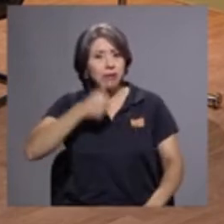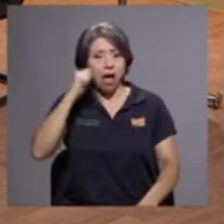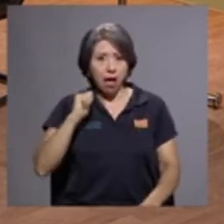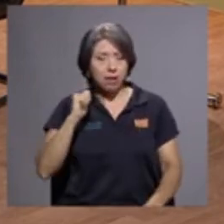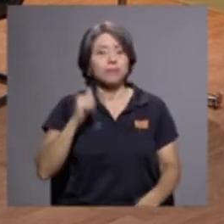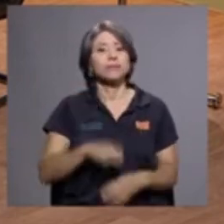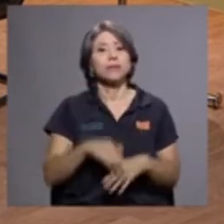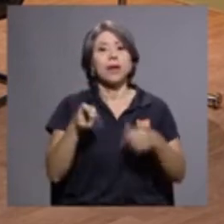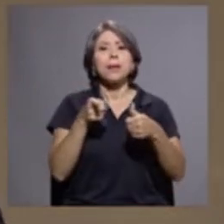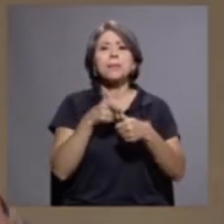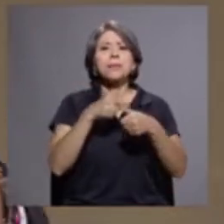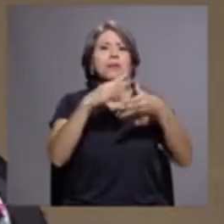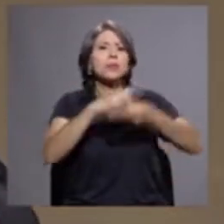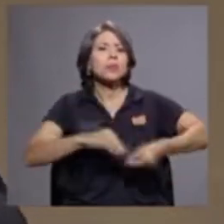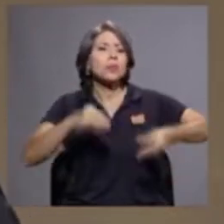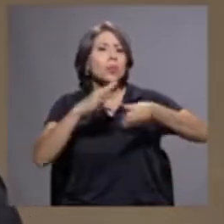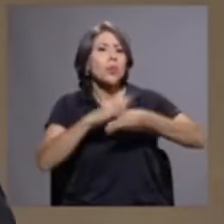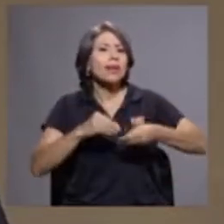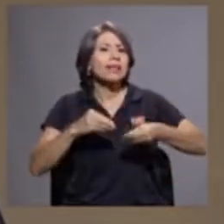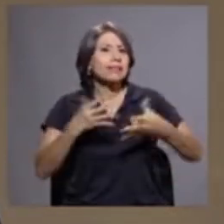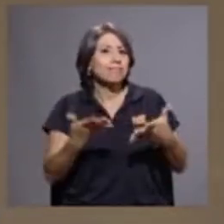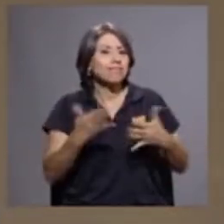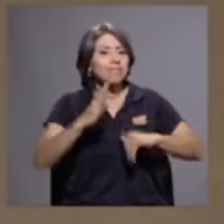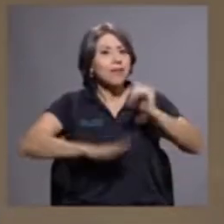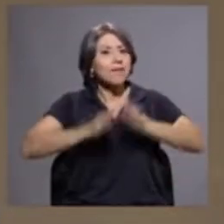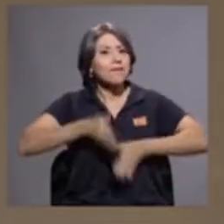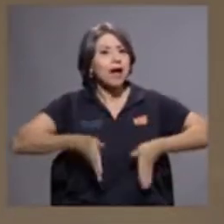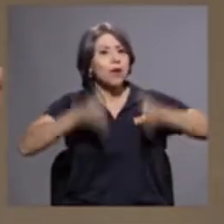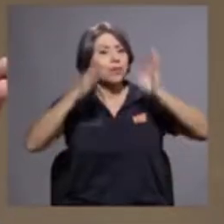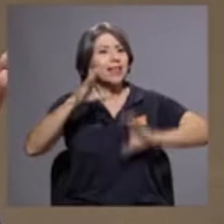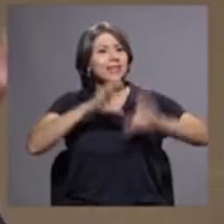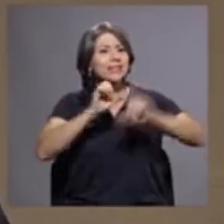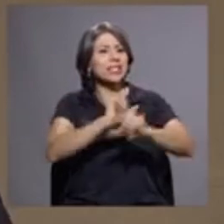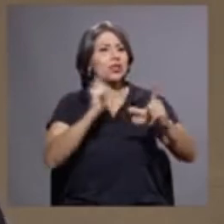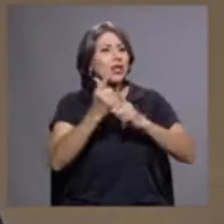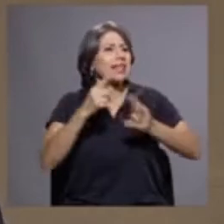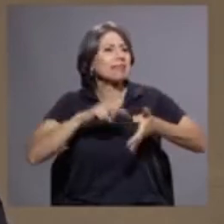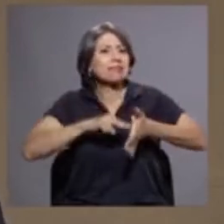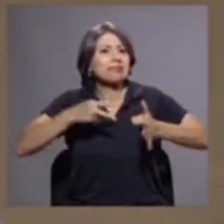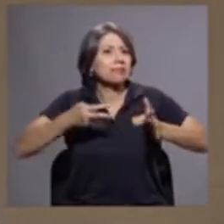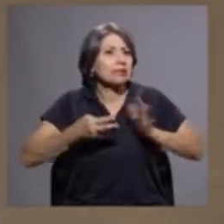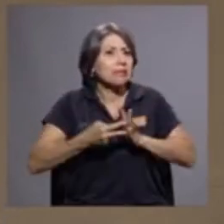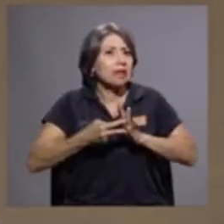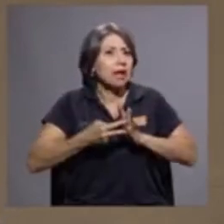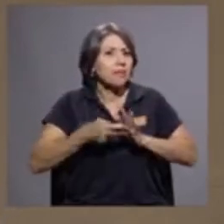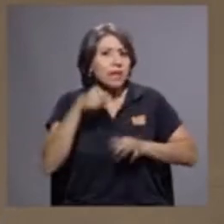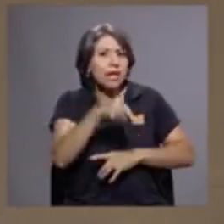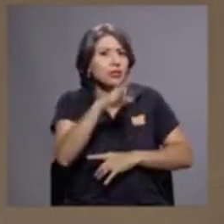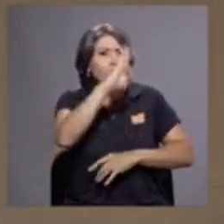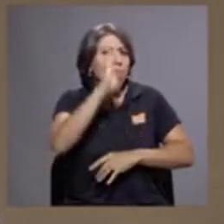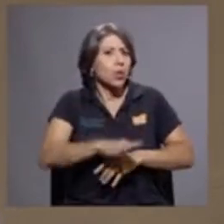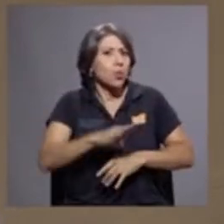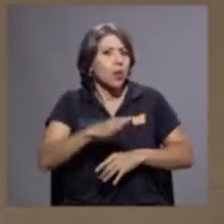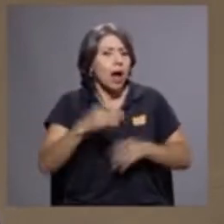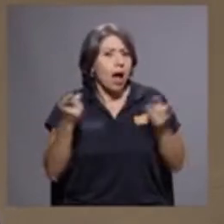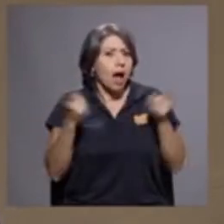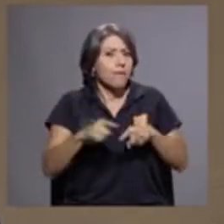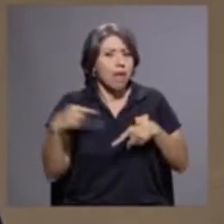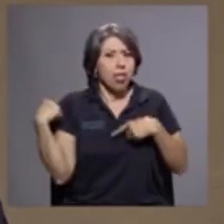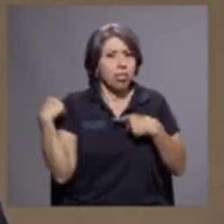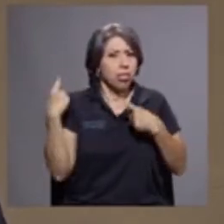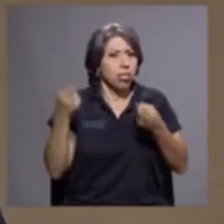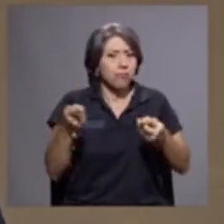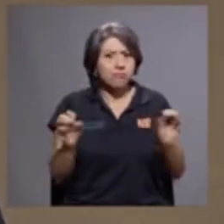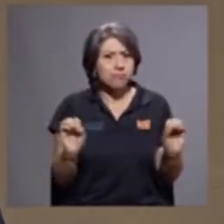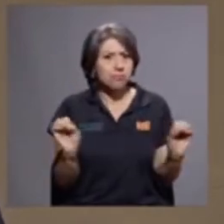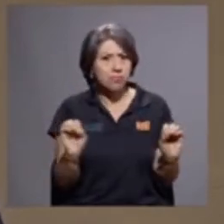que nos cuente qué ha significado para la facultad esto que no había pasado nunca de esta manera y de algún